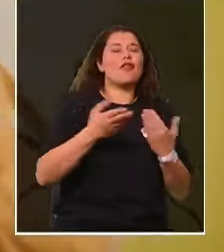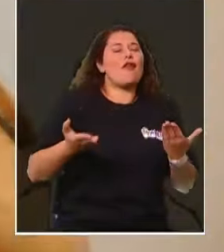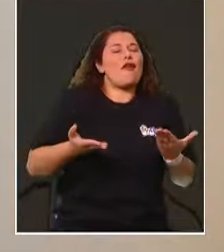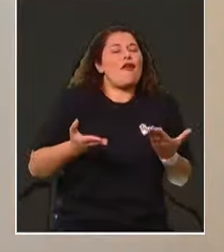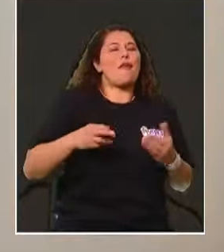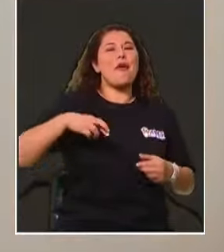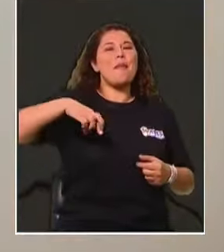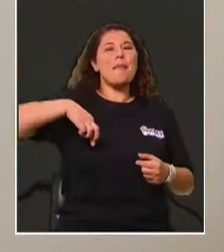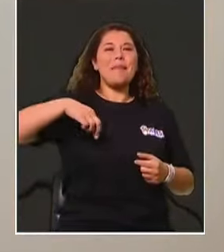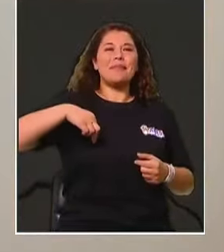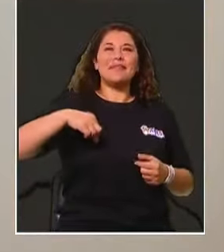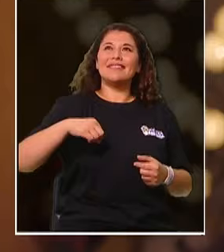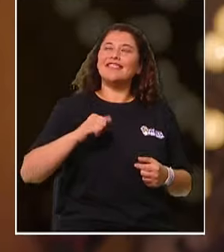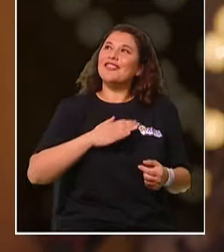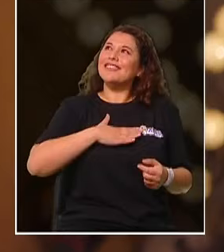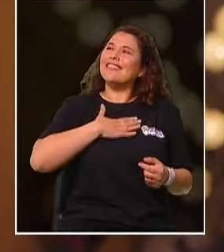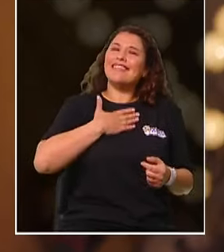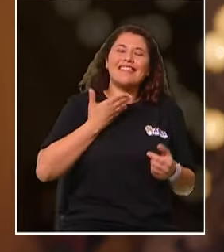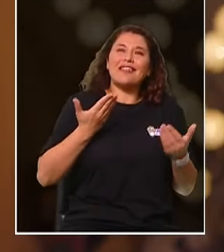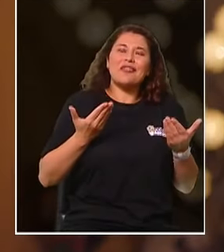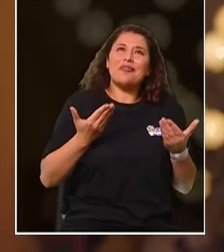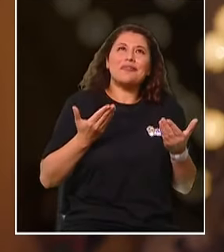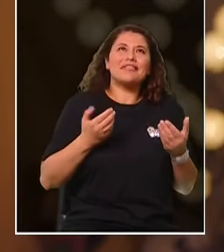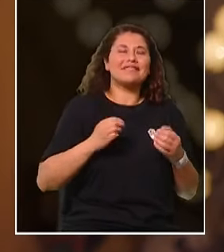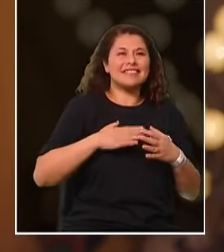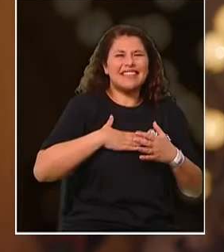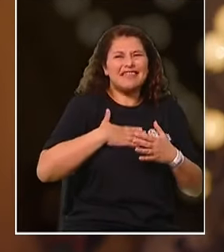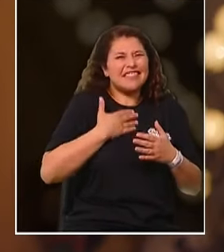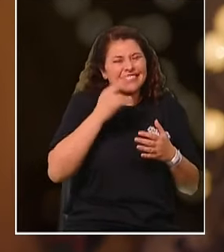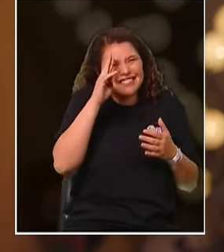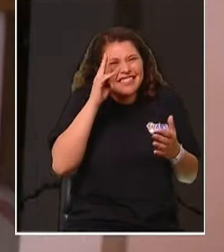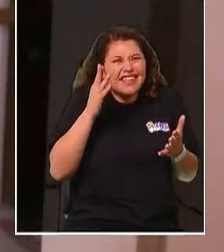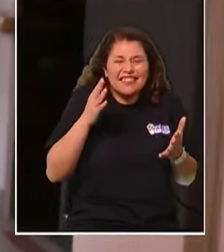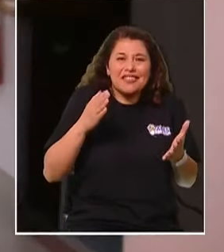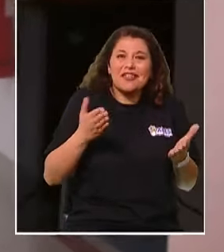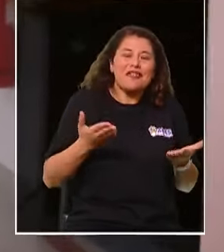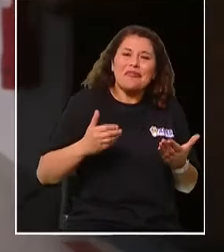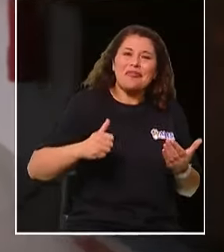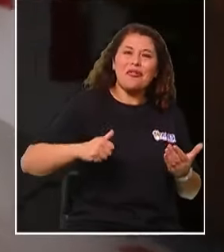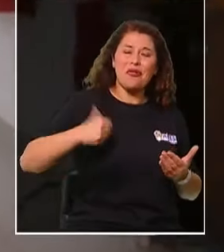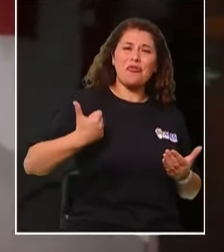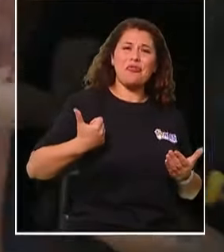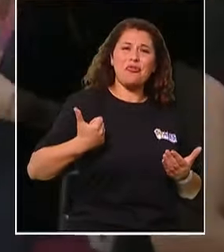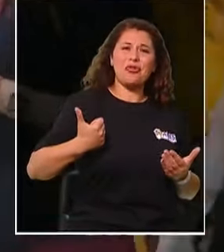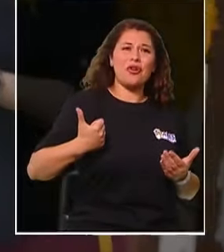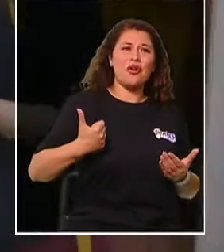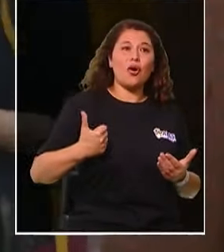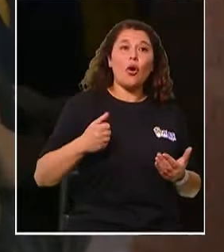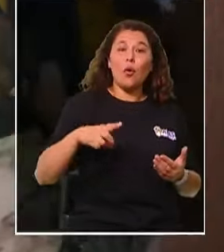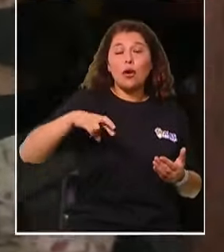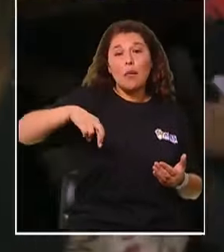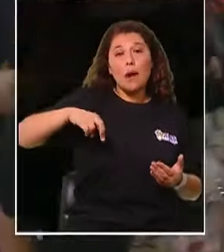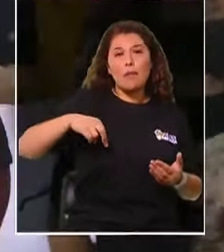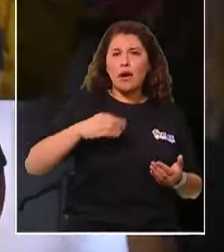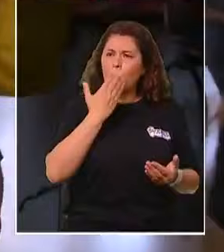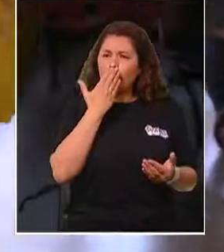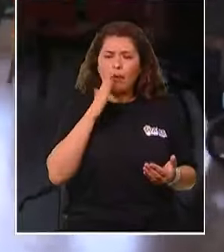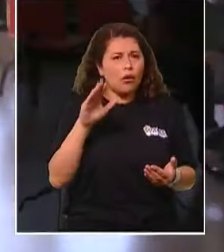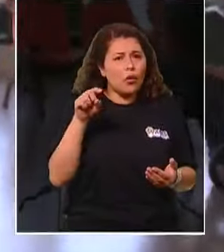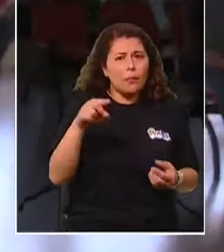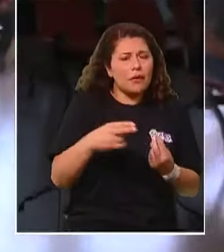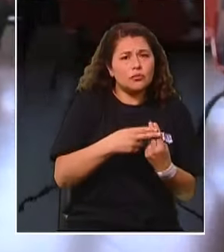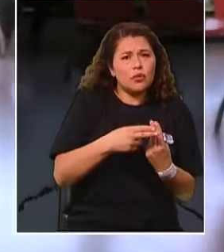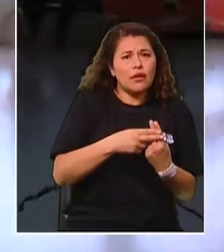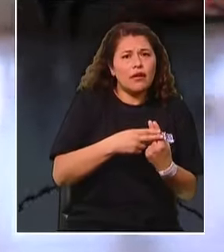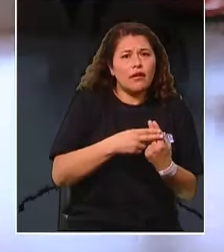Lo sentí como un sentimiento bien raro. Como de orgullo. Uno como papá siempre busca lo mejor para su hijo. Entonces ya